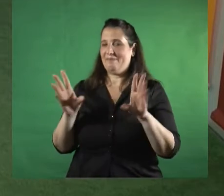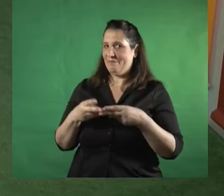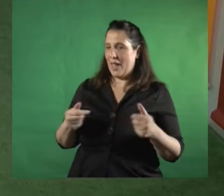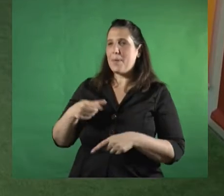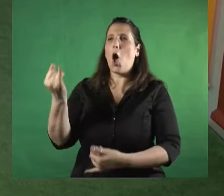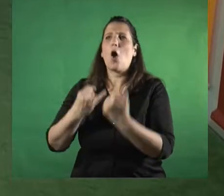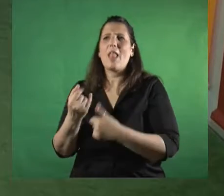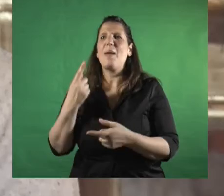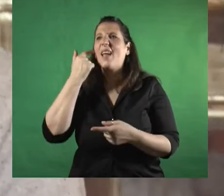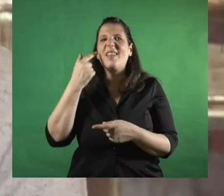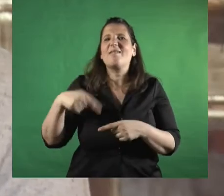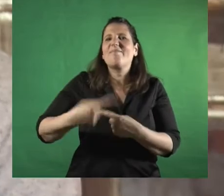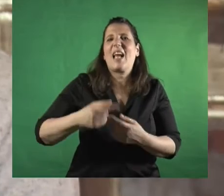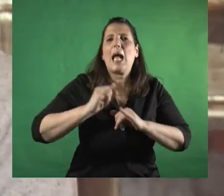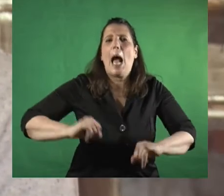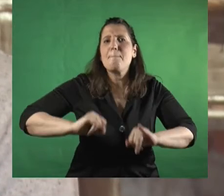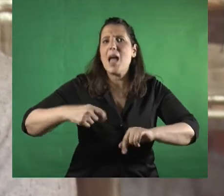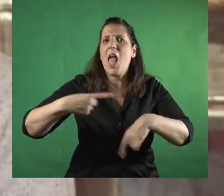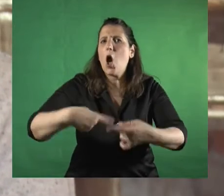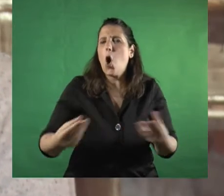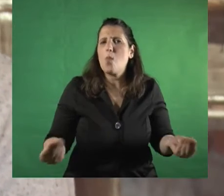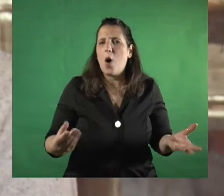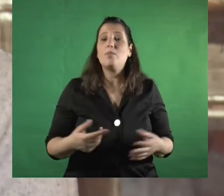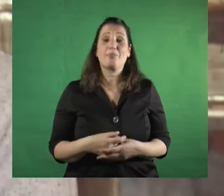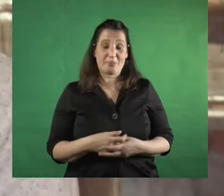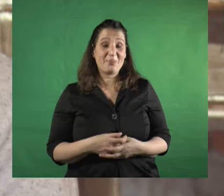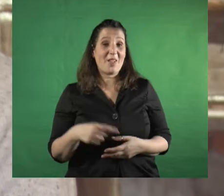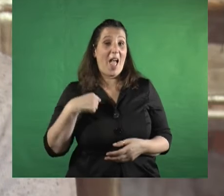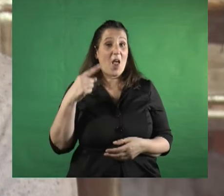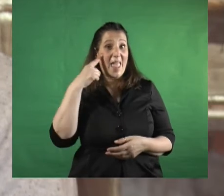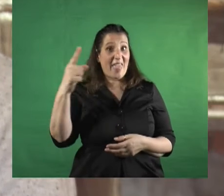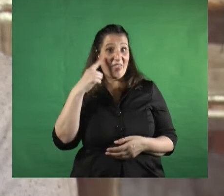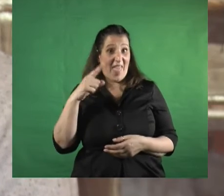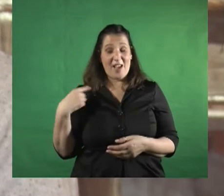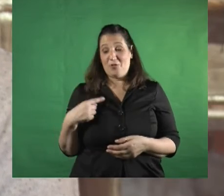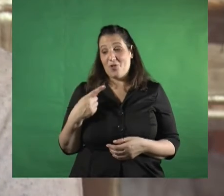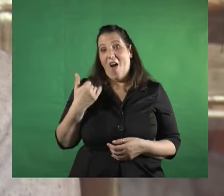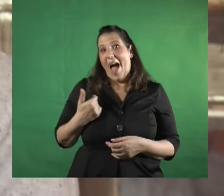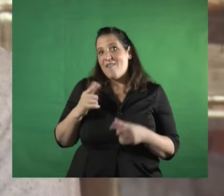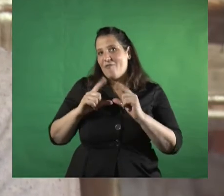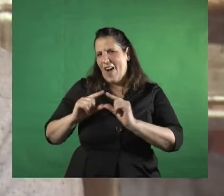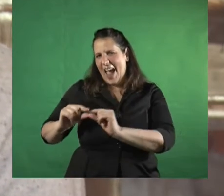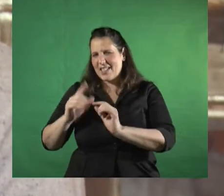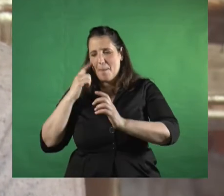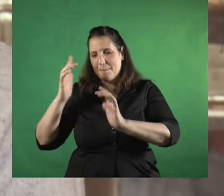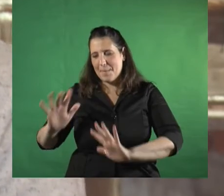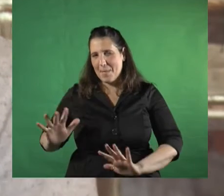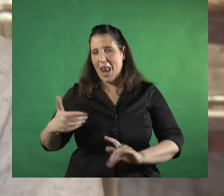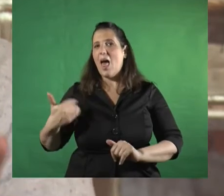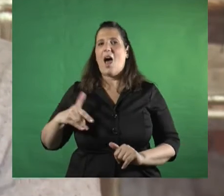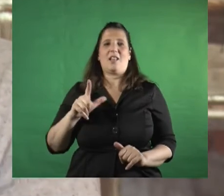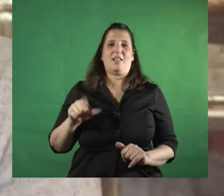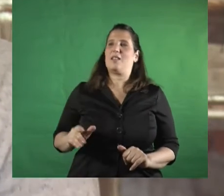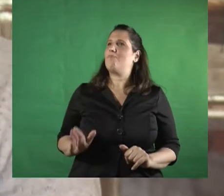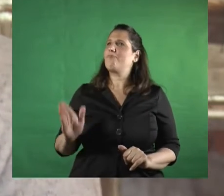campaña bien nuestra idea es tenemos una agenda que vamos a ir a todo el país y básicamente tenemos